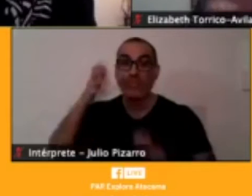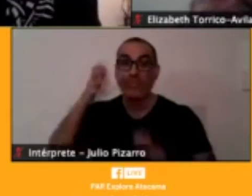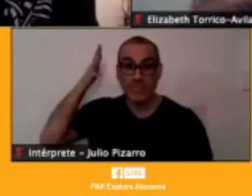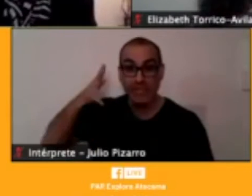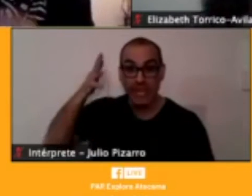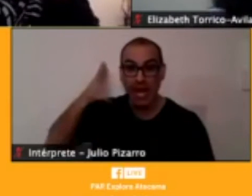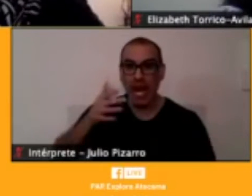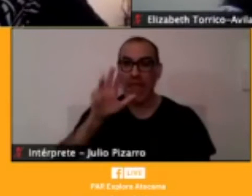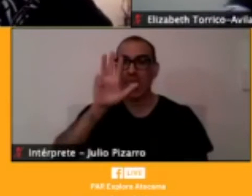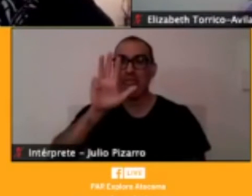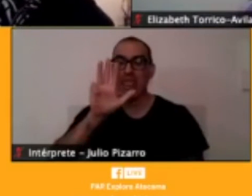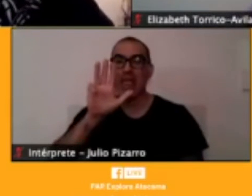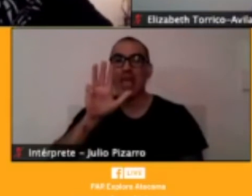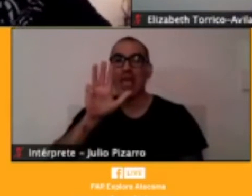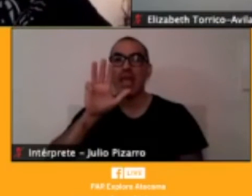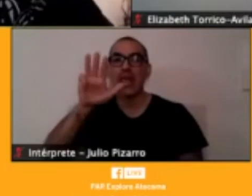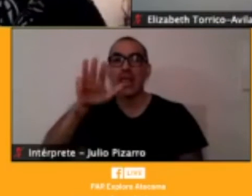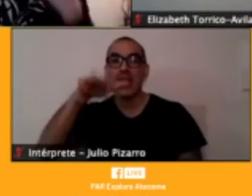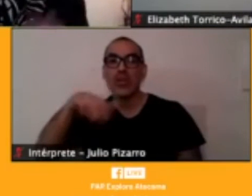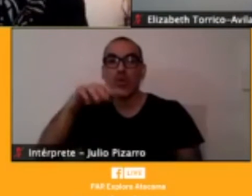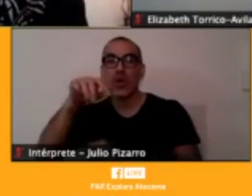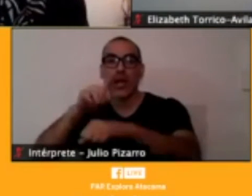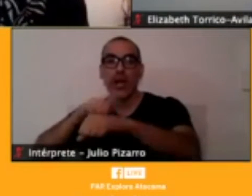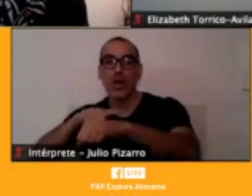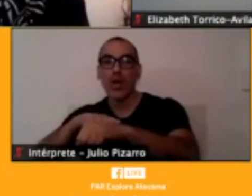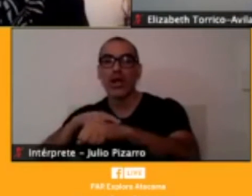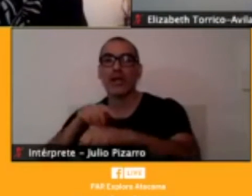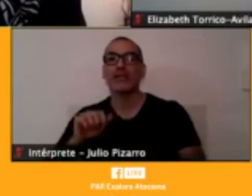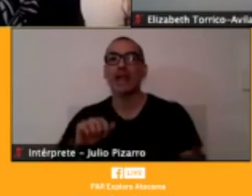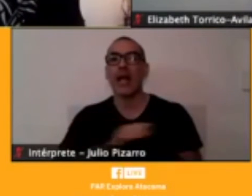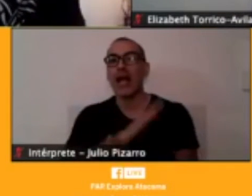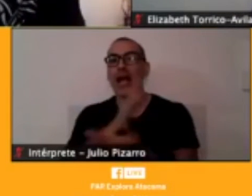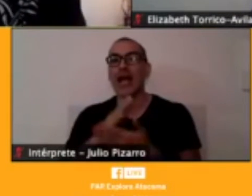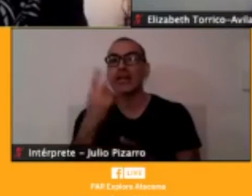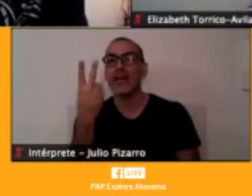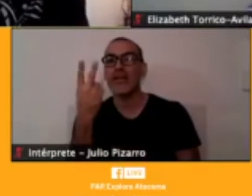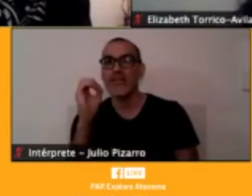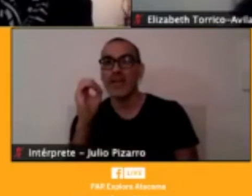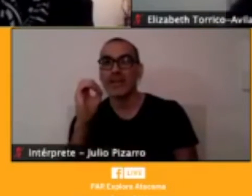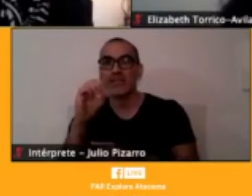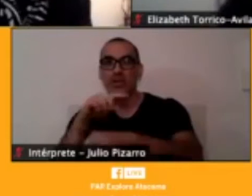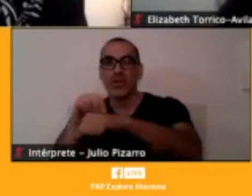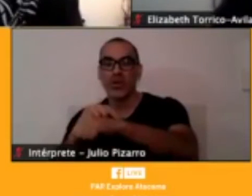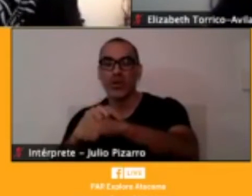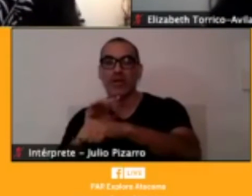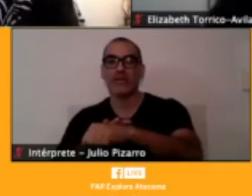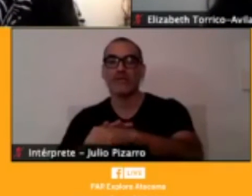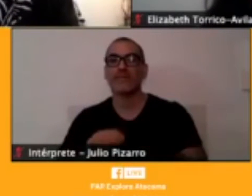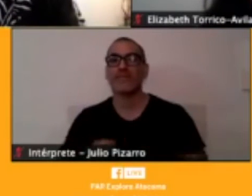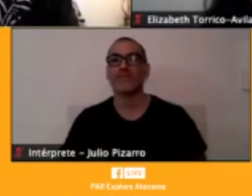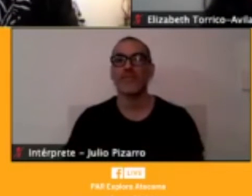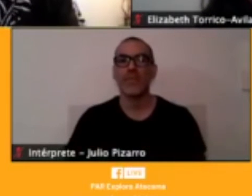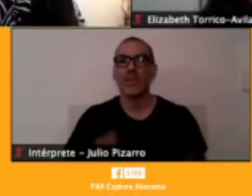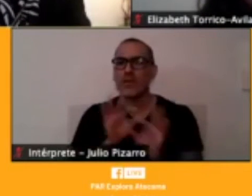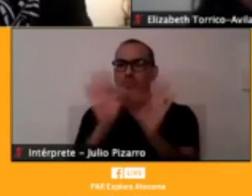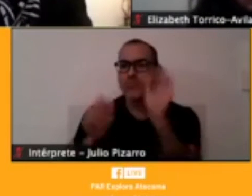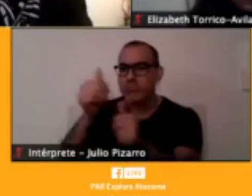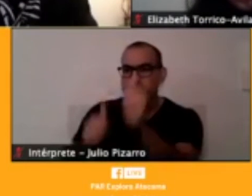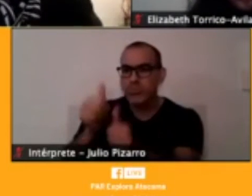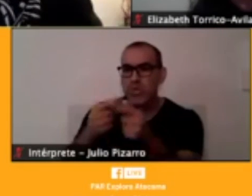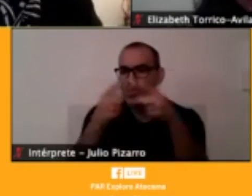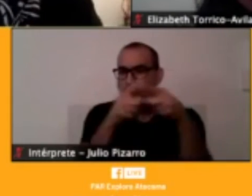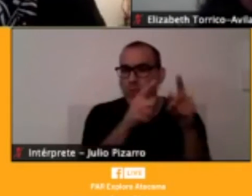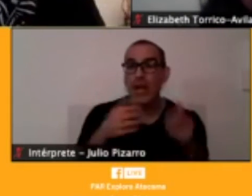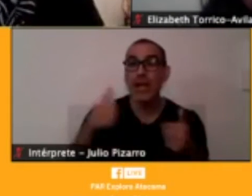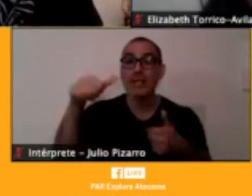horas, se extienden hasta las 20 horas, y conocemos a distintos especialistas en distintos temas, tanto de ciencias naturales como de ciencias